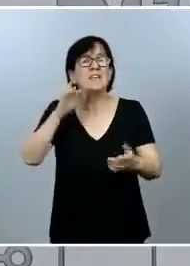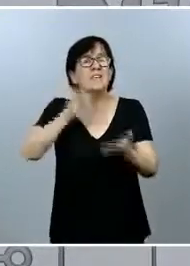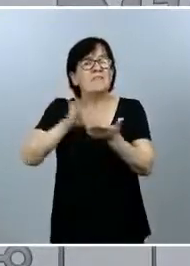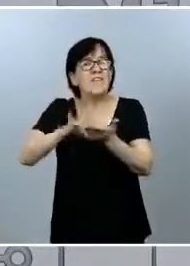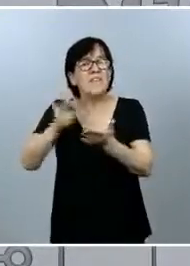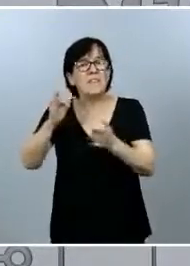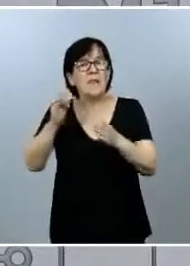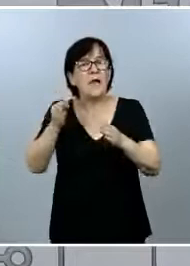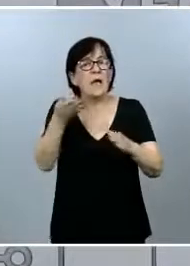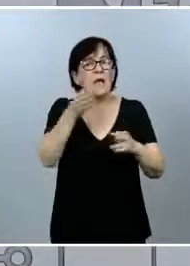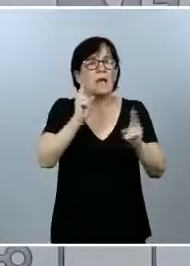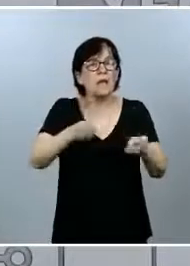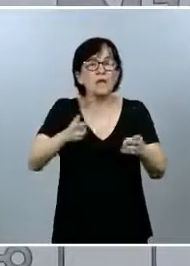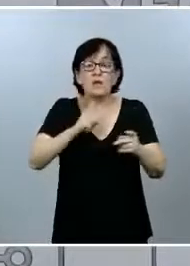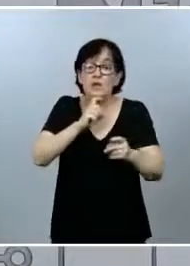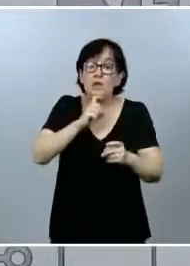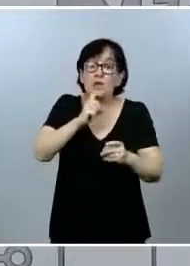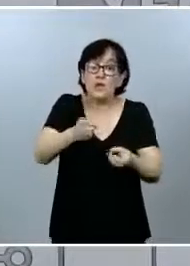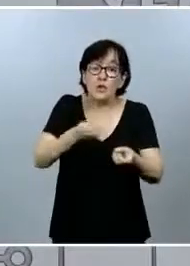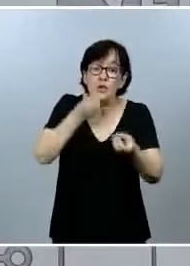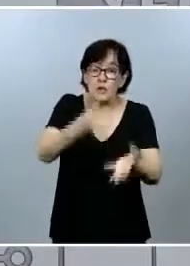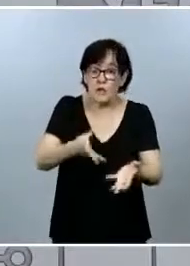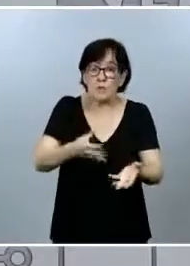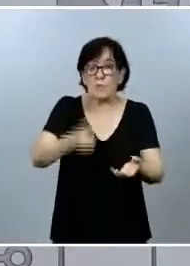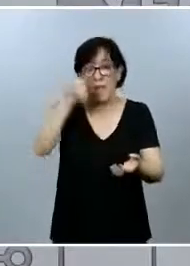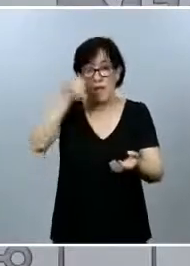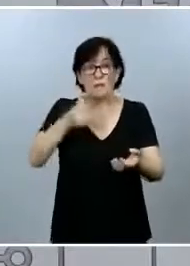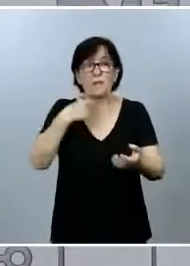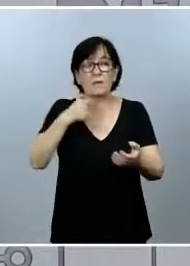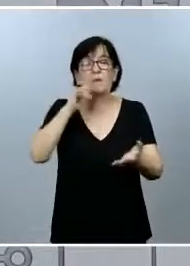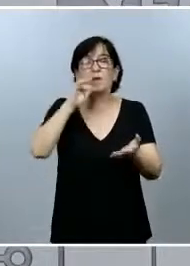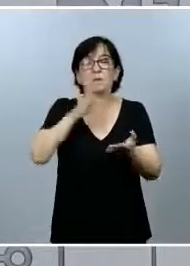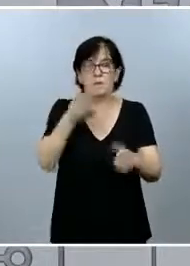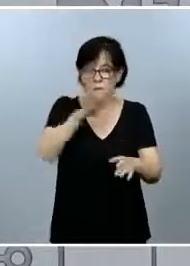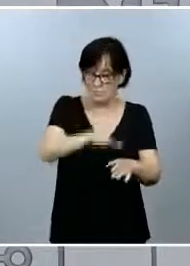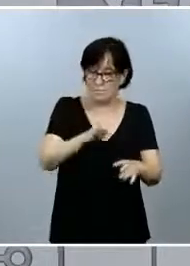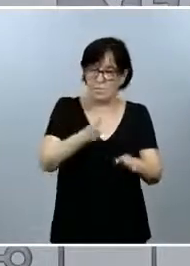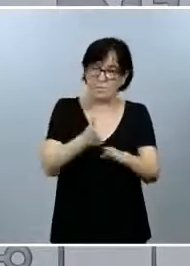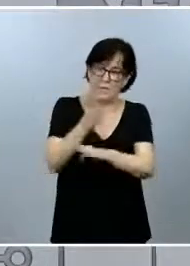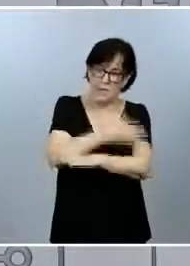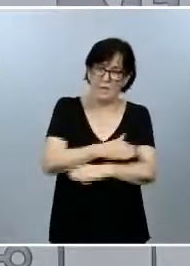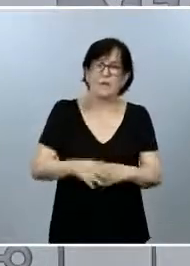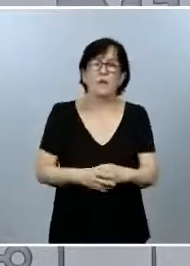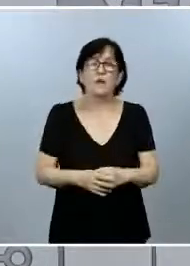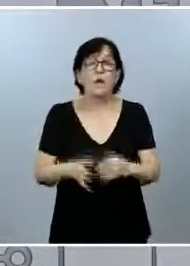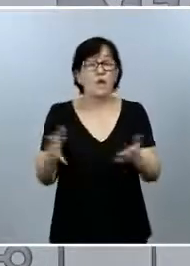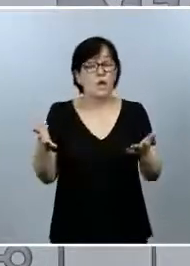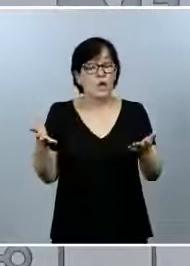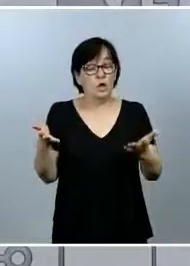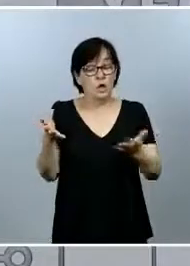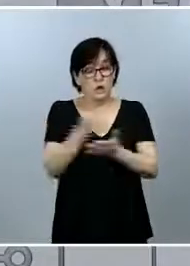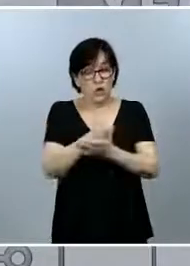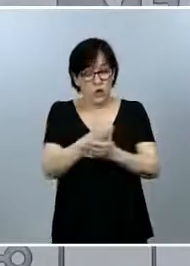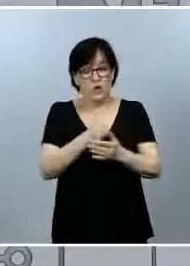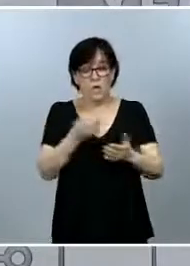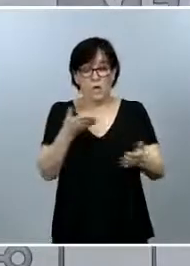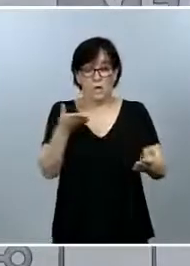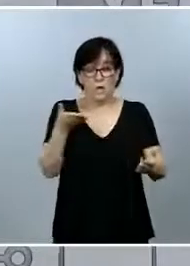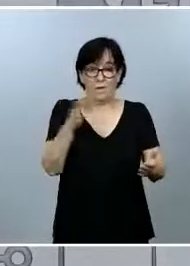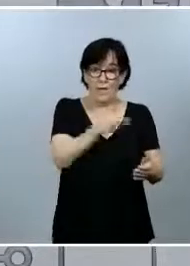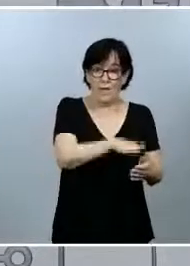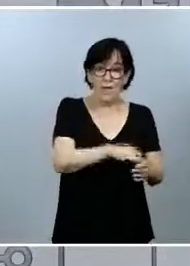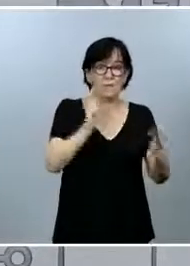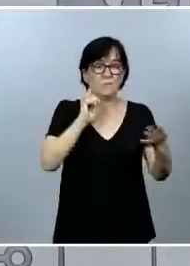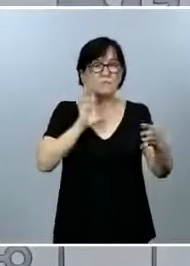que no se hayan notificado algunos más, pero con fecha de defunción previa. Todo esto, los fallecidos, están en